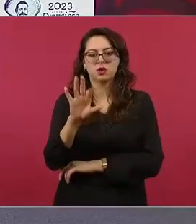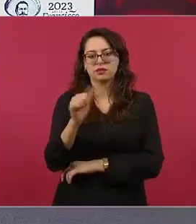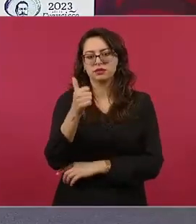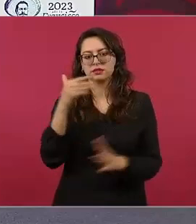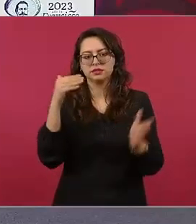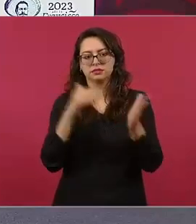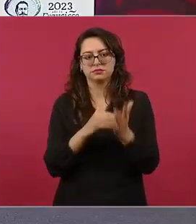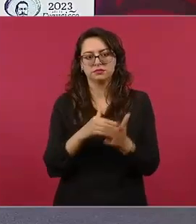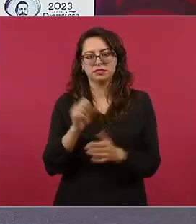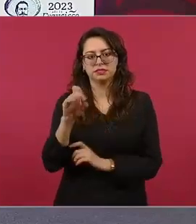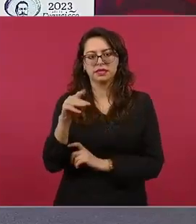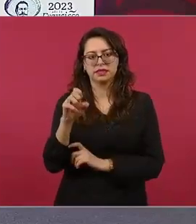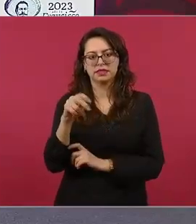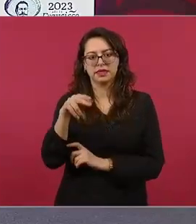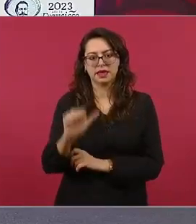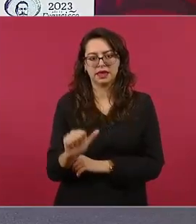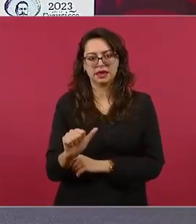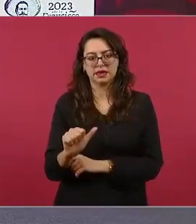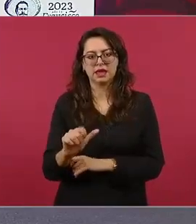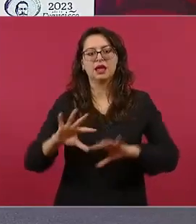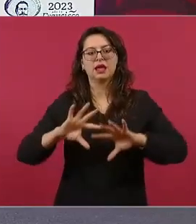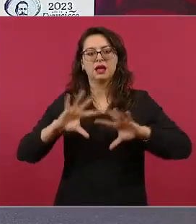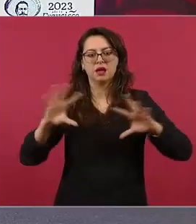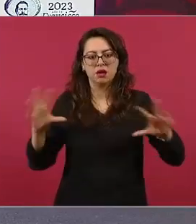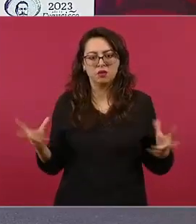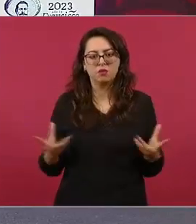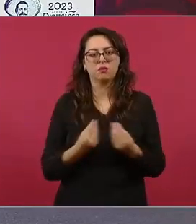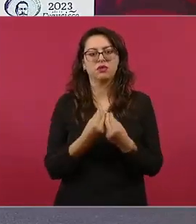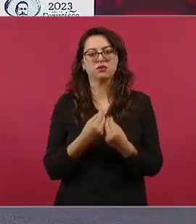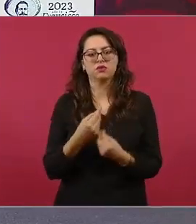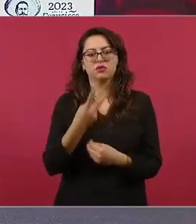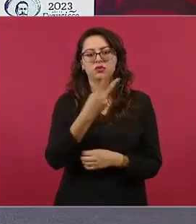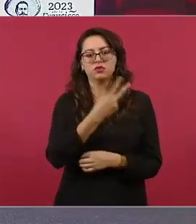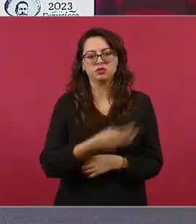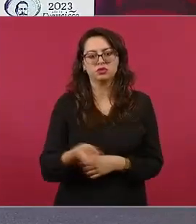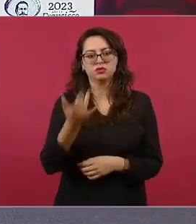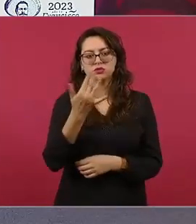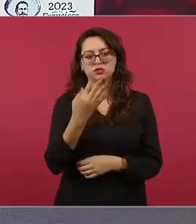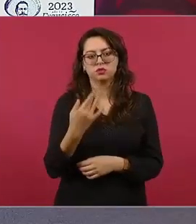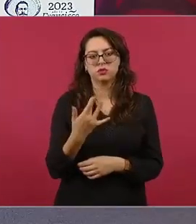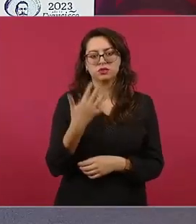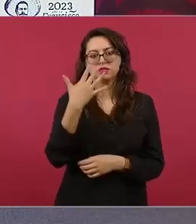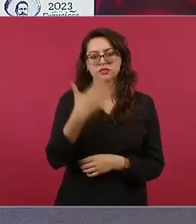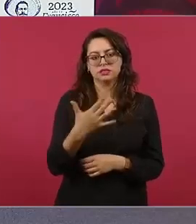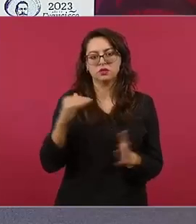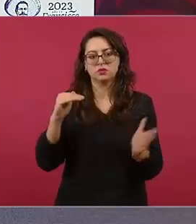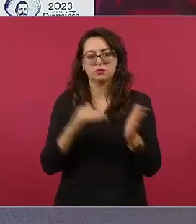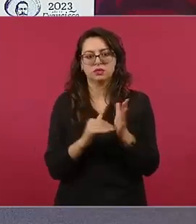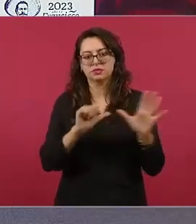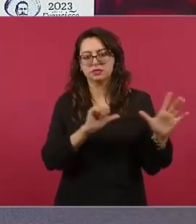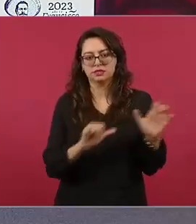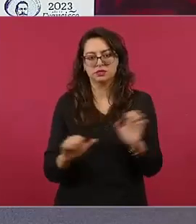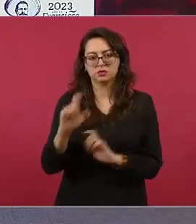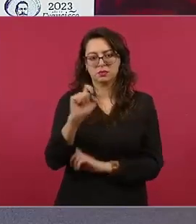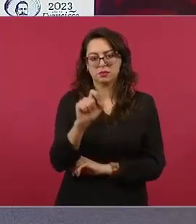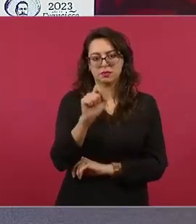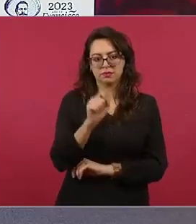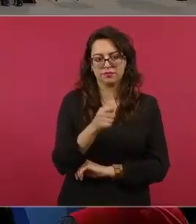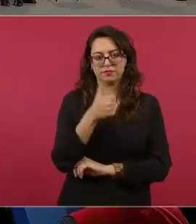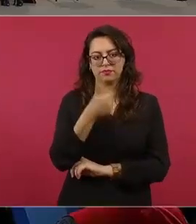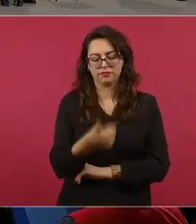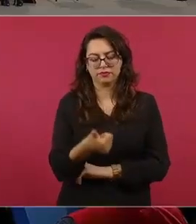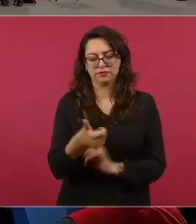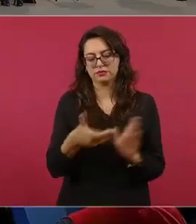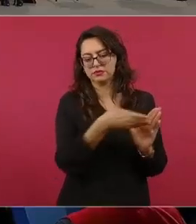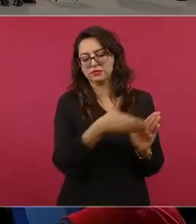desplegado 255 mil 626. Esto es en el periodo que corresponde al informe del 16